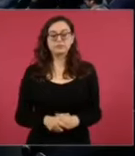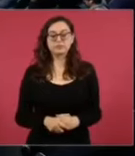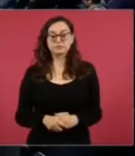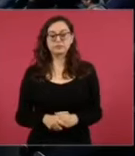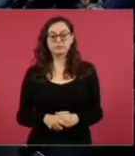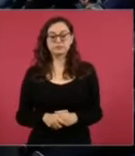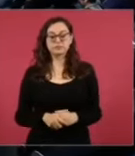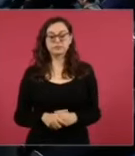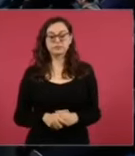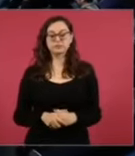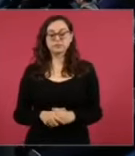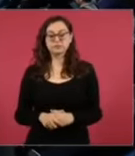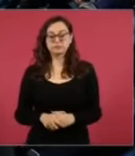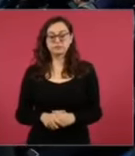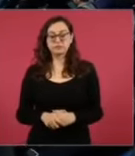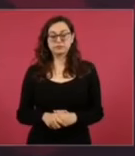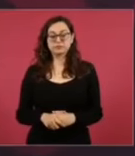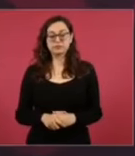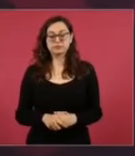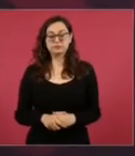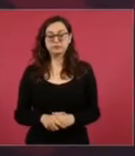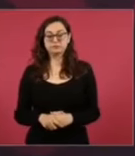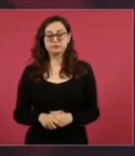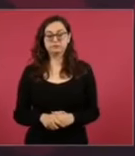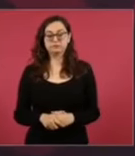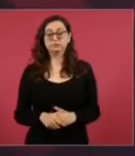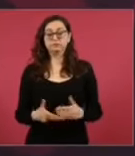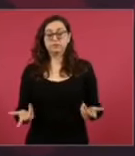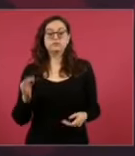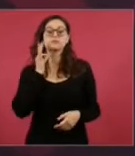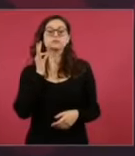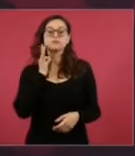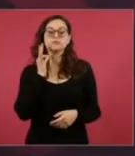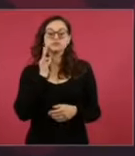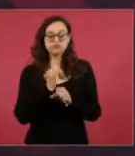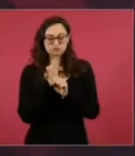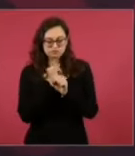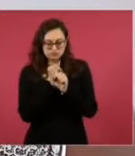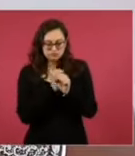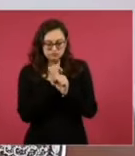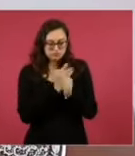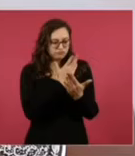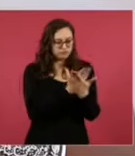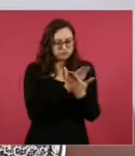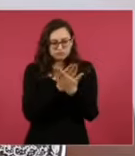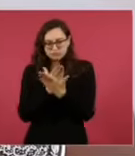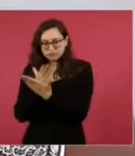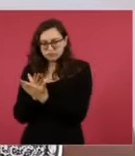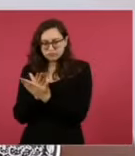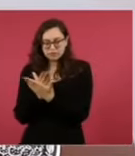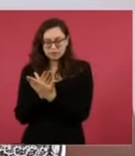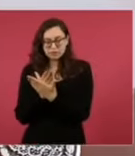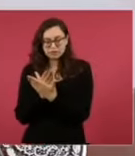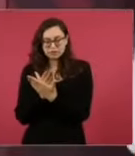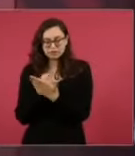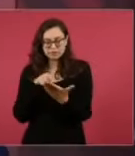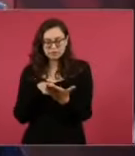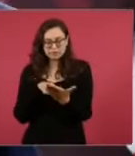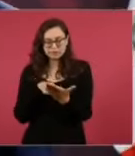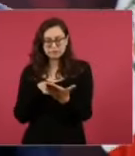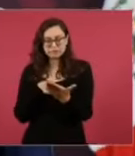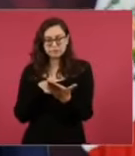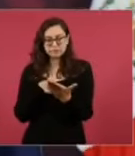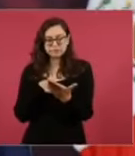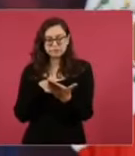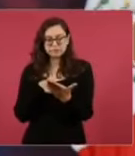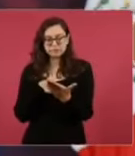Y el sustento que tiene la Fiscalía sobre estas acusaciones en